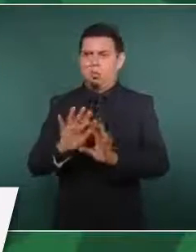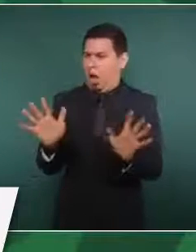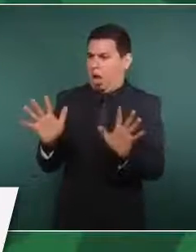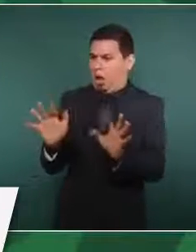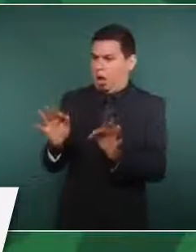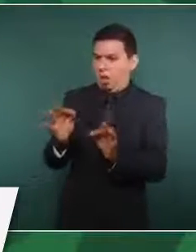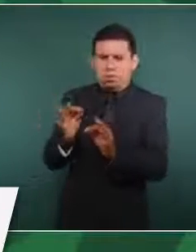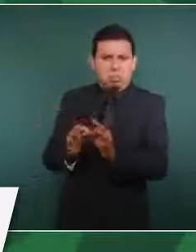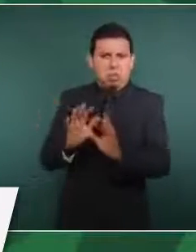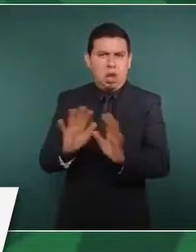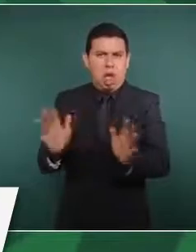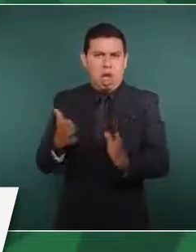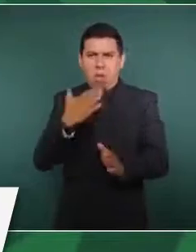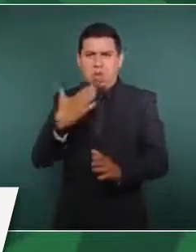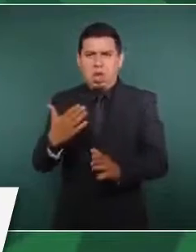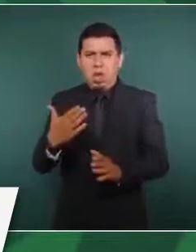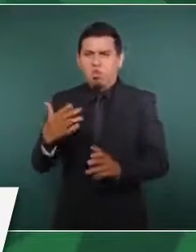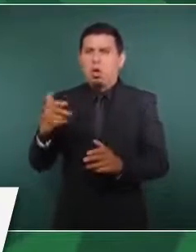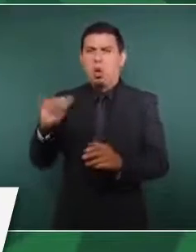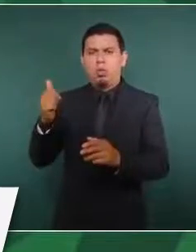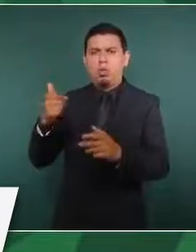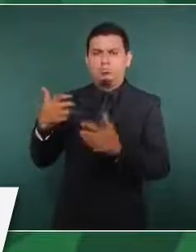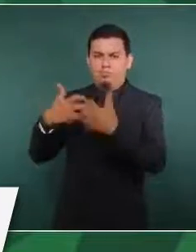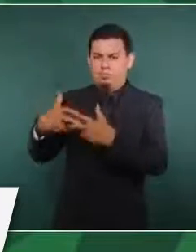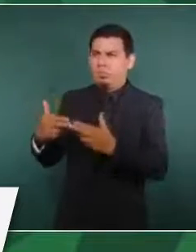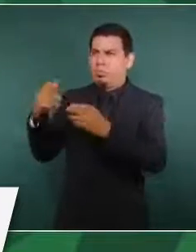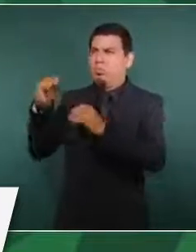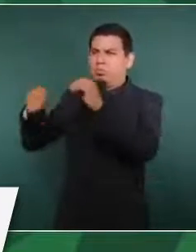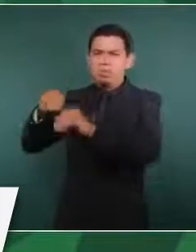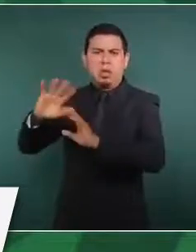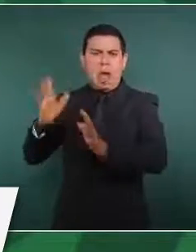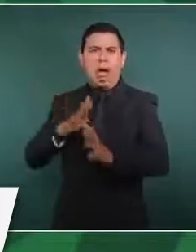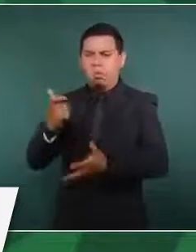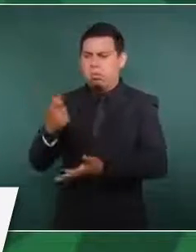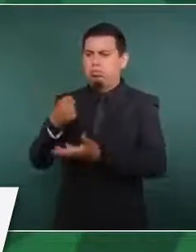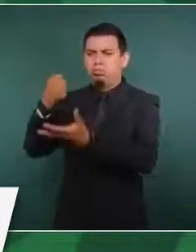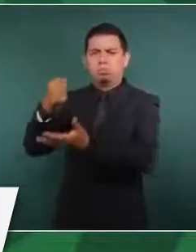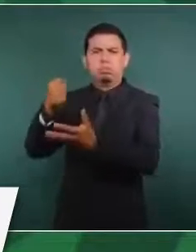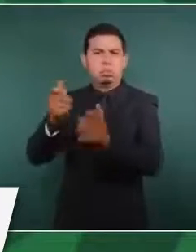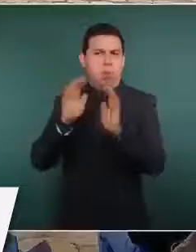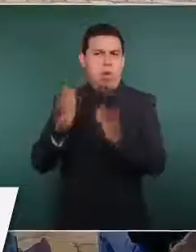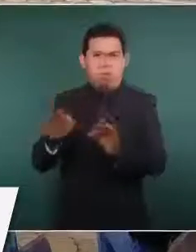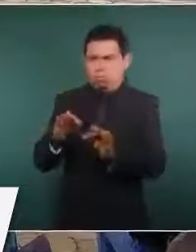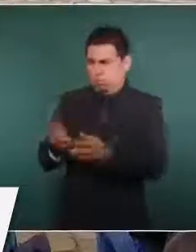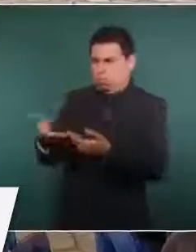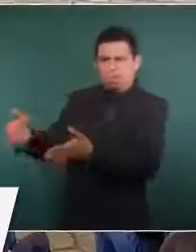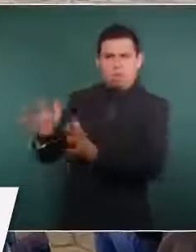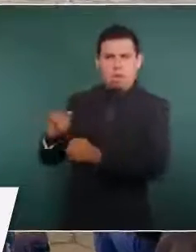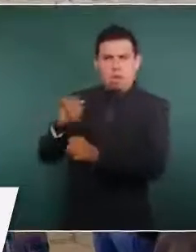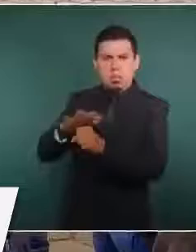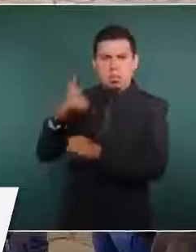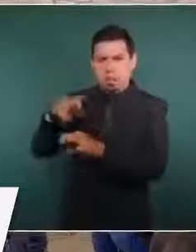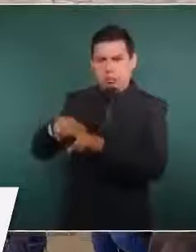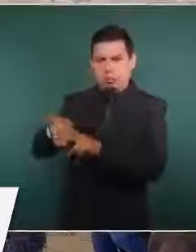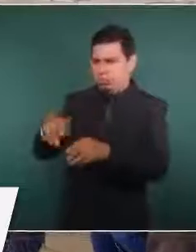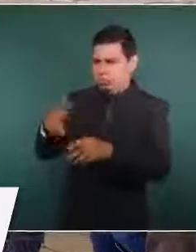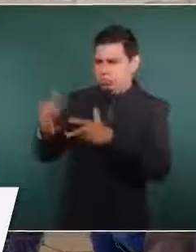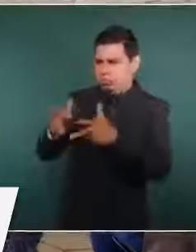ya están las empresas y se tiene el presupuesto, los